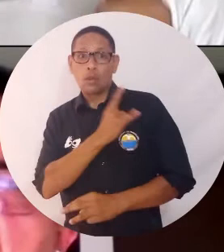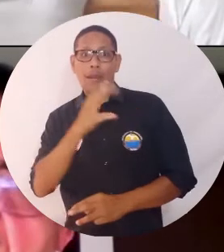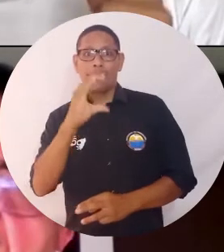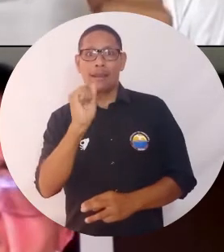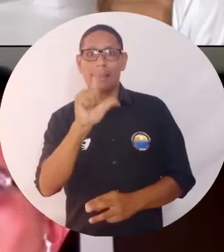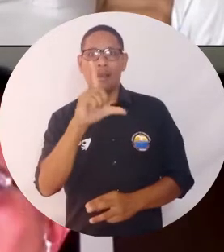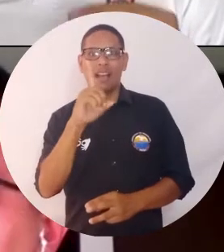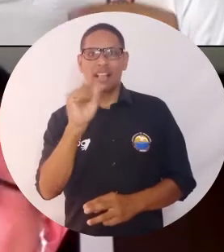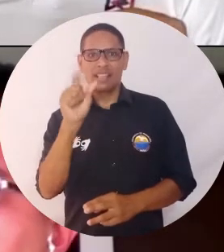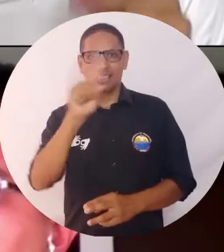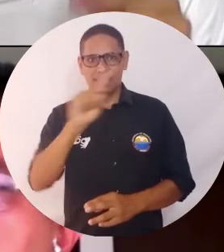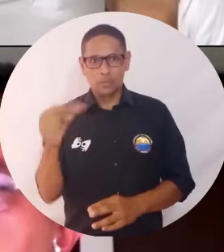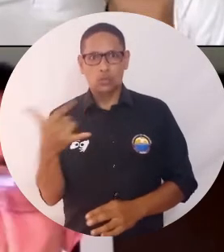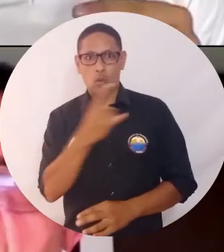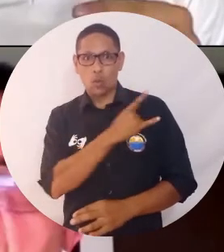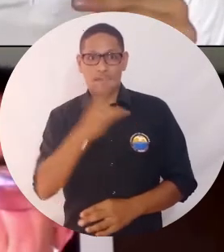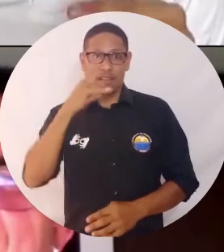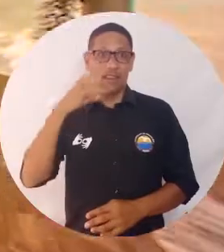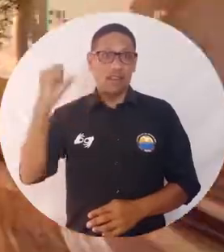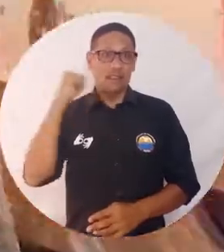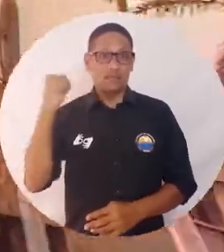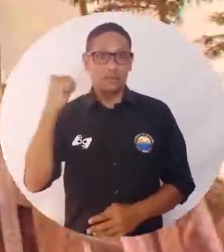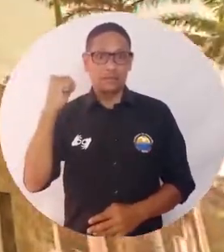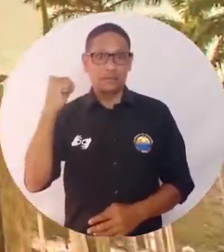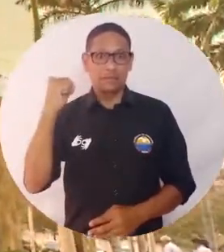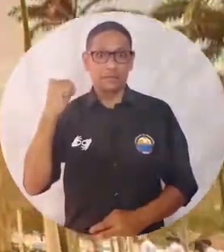y las Universidades de Caldas y Nacional.